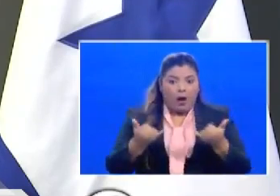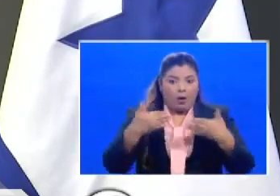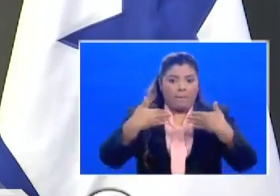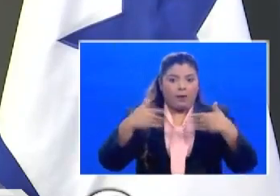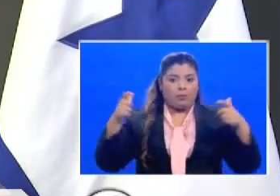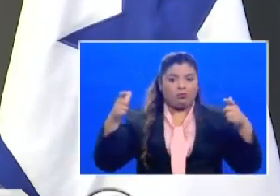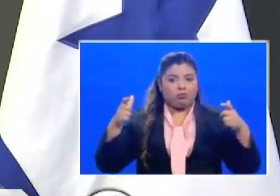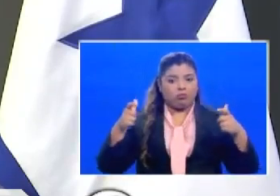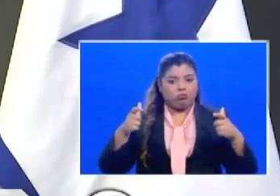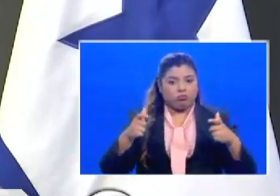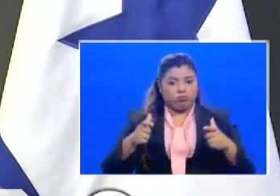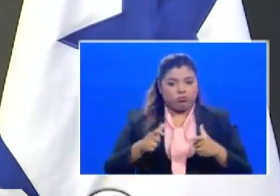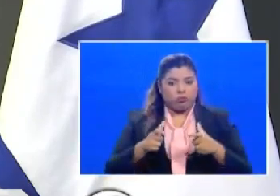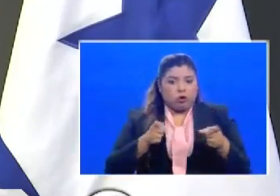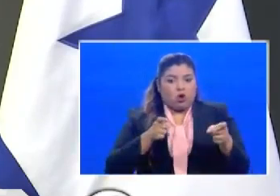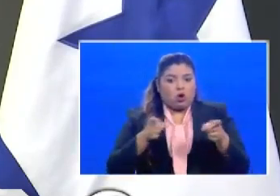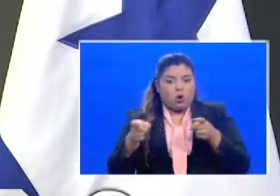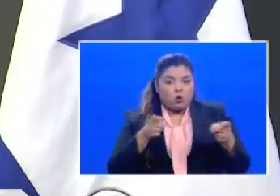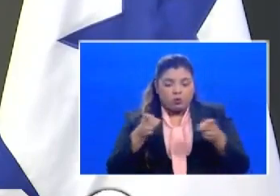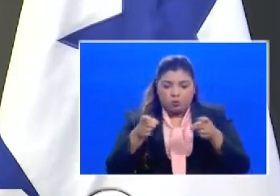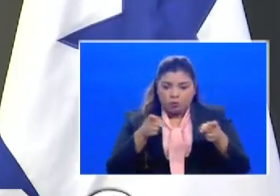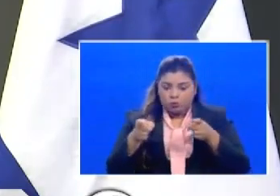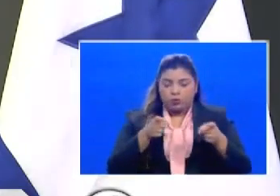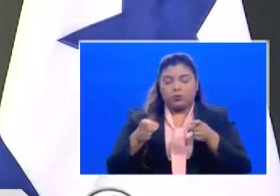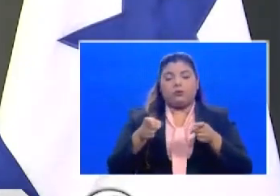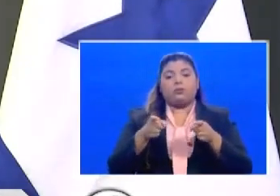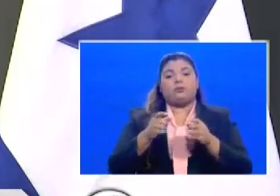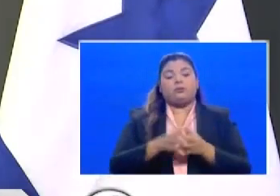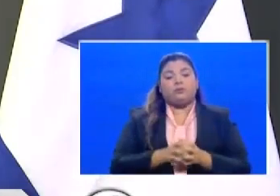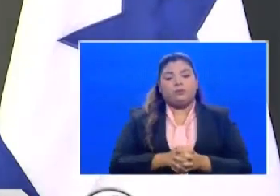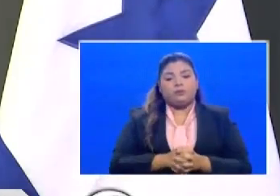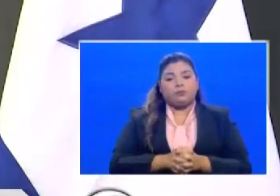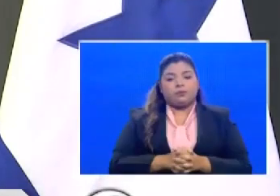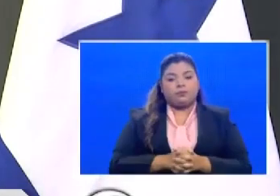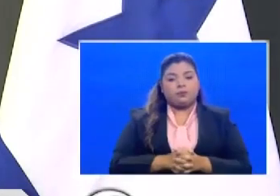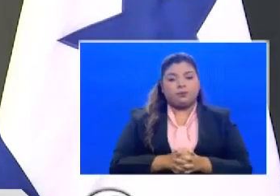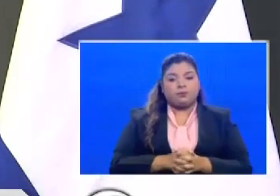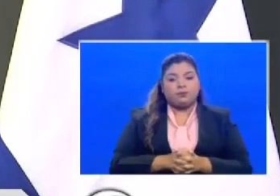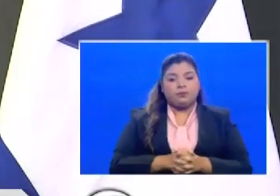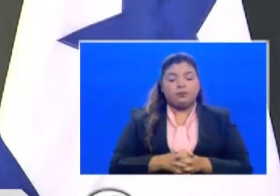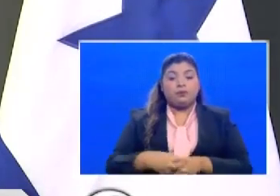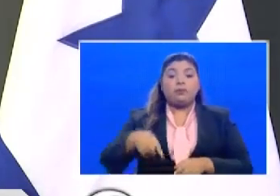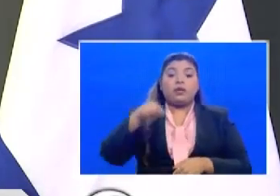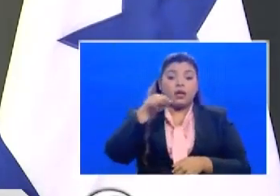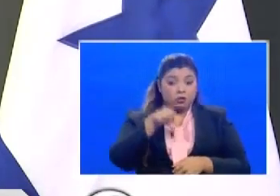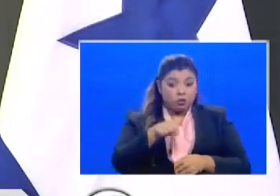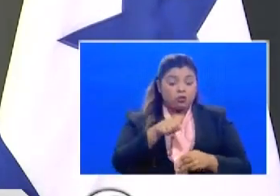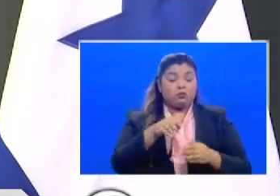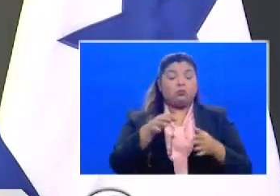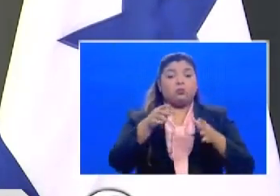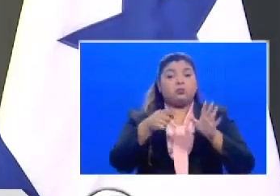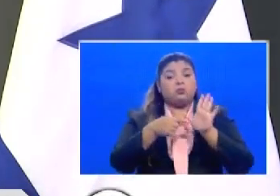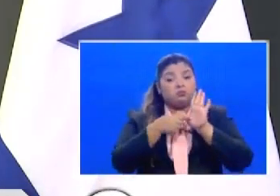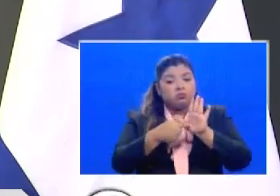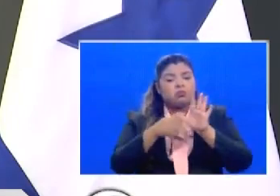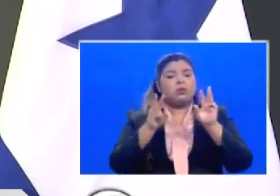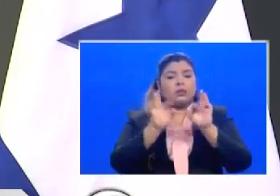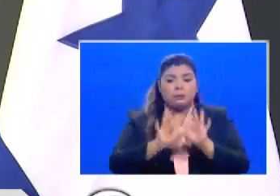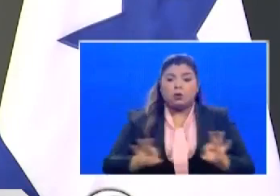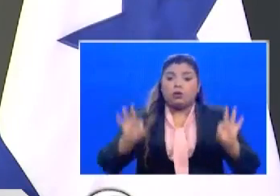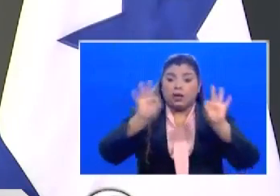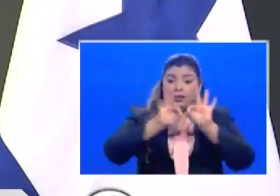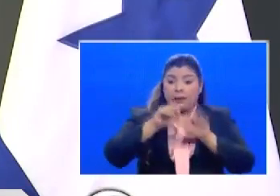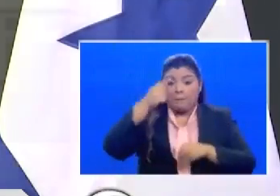transmisión de los casos que se puedan generar este es un indicador que va a ser muy importante para los